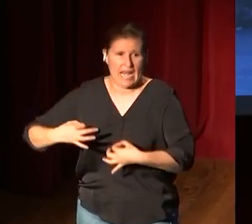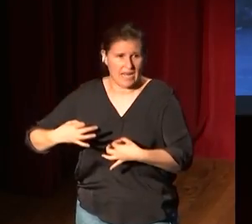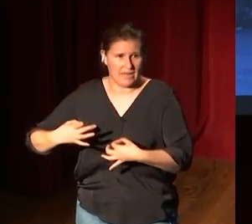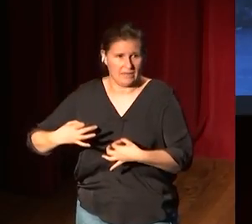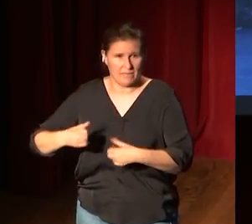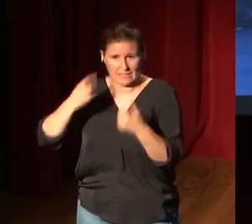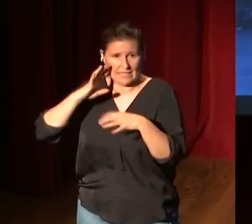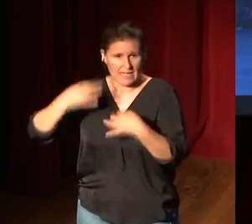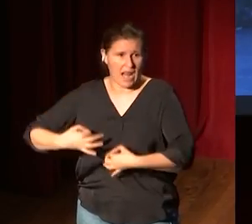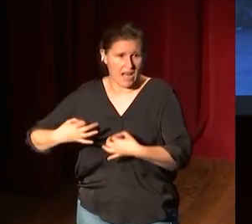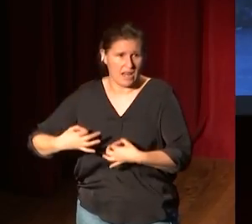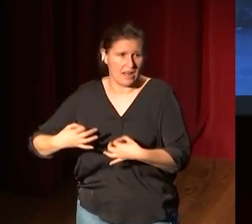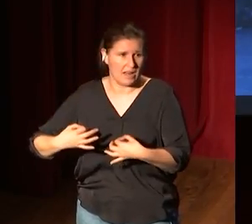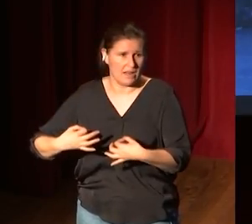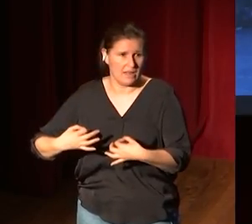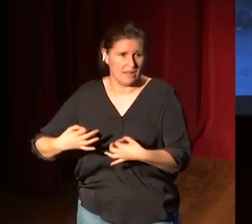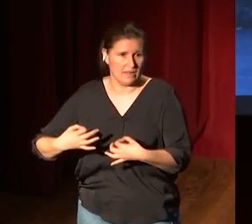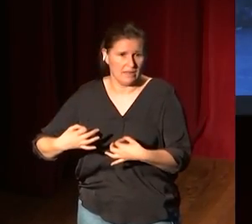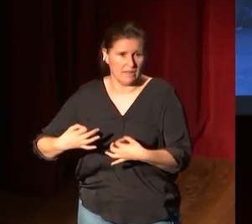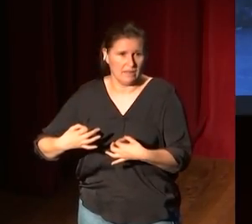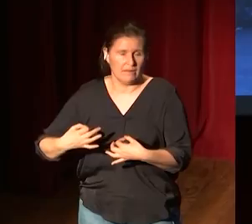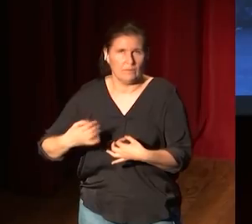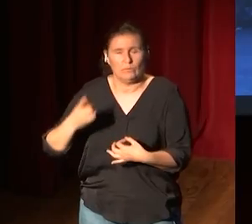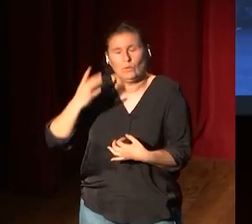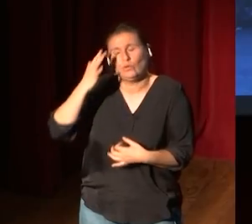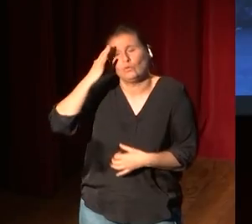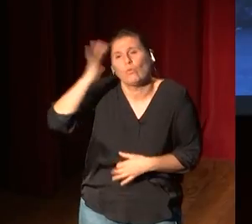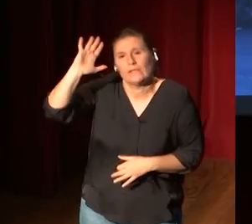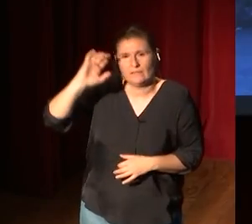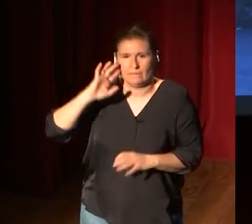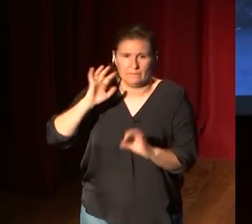Más real. Más supuestamente real.